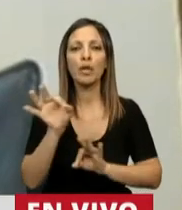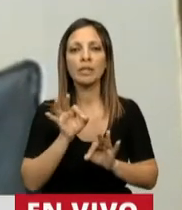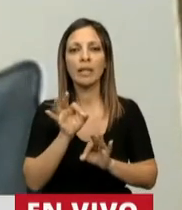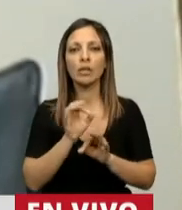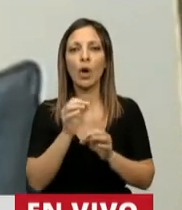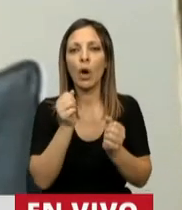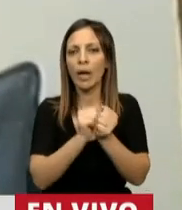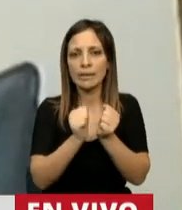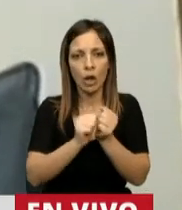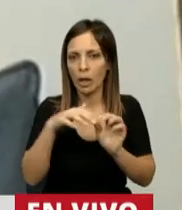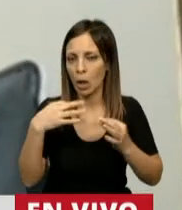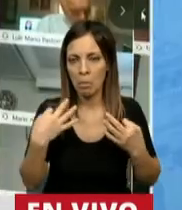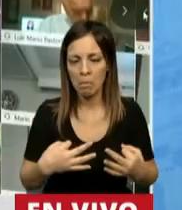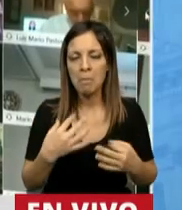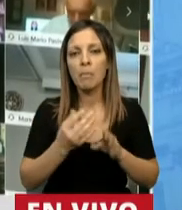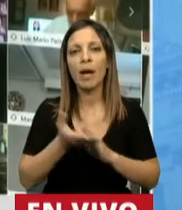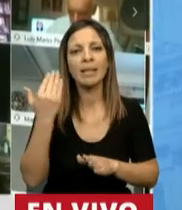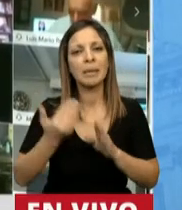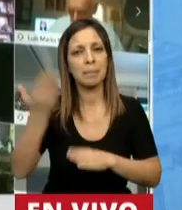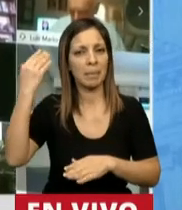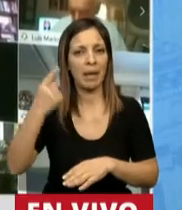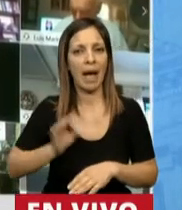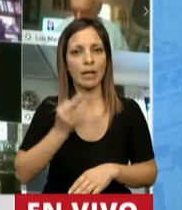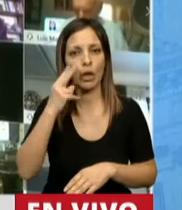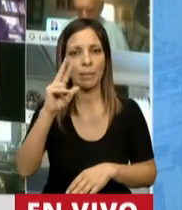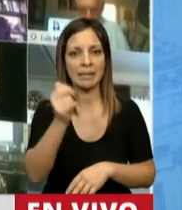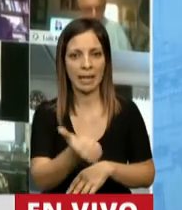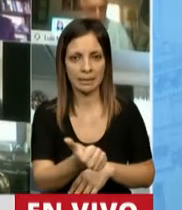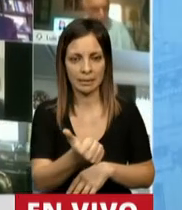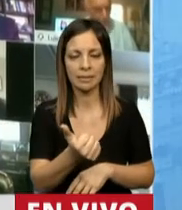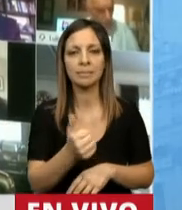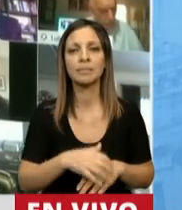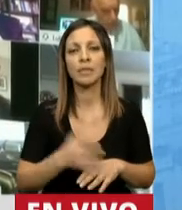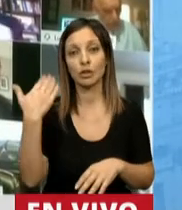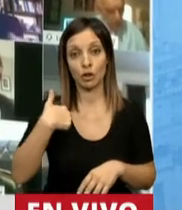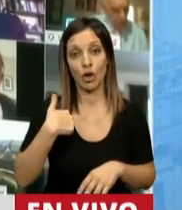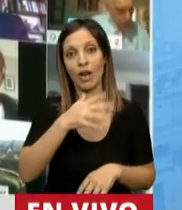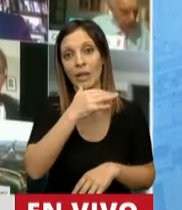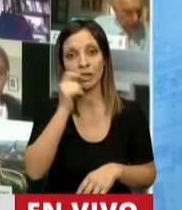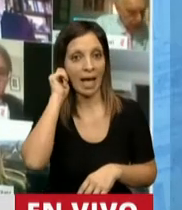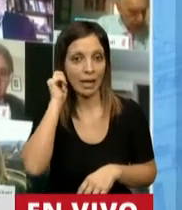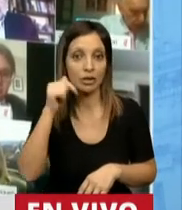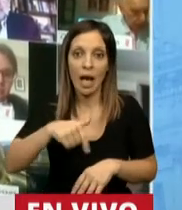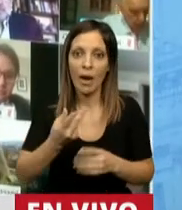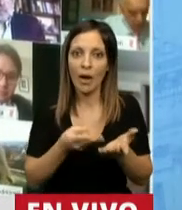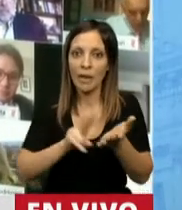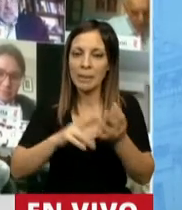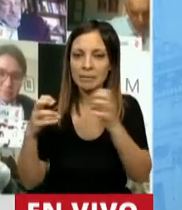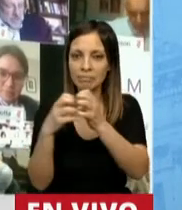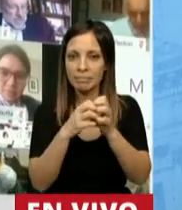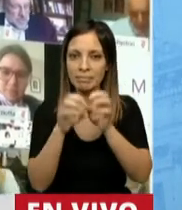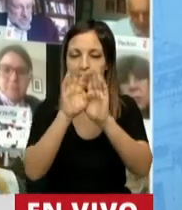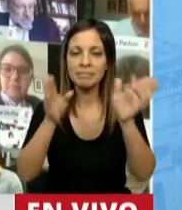histórico, ya que la primera vez fue hasta por el año 2006, y hoy a 14 años estamos debatiendo nuevamente en el Congreso